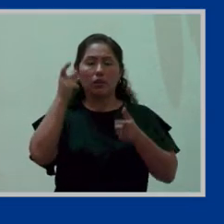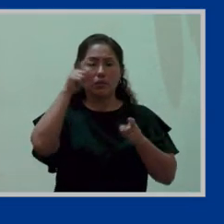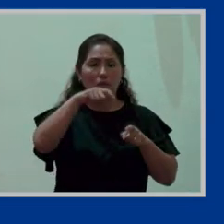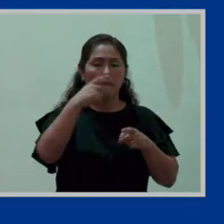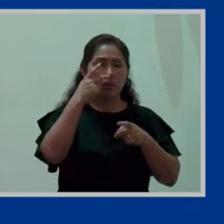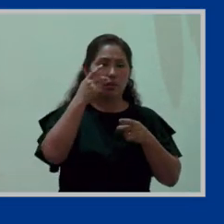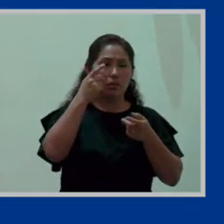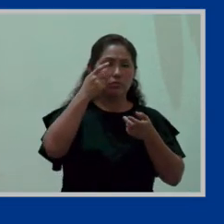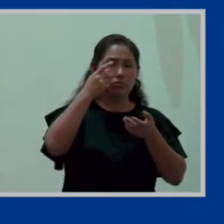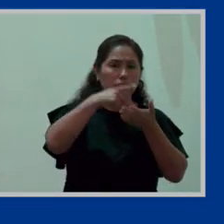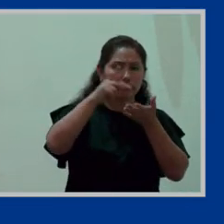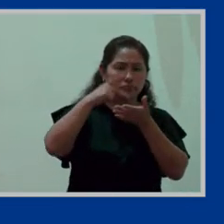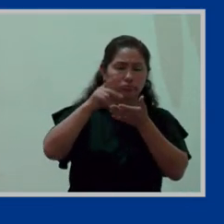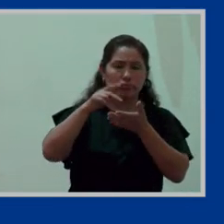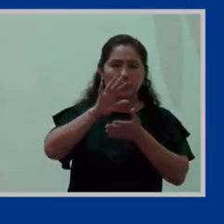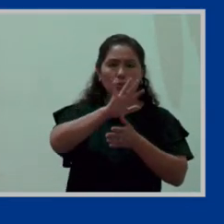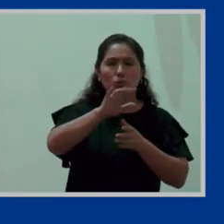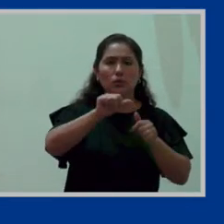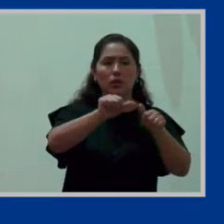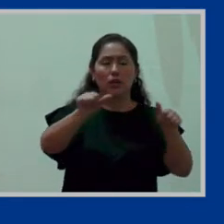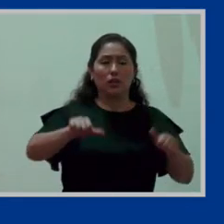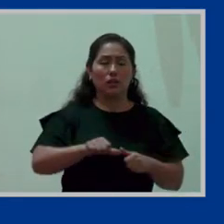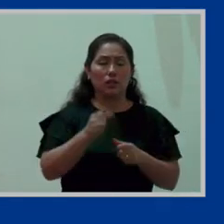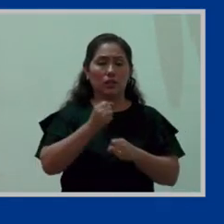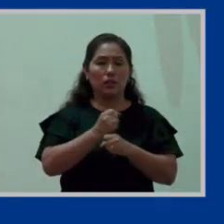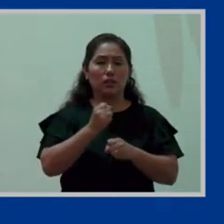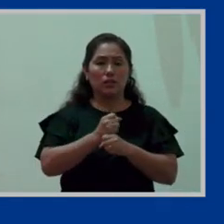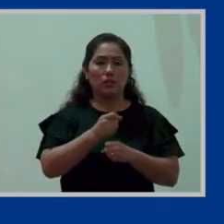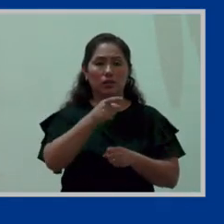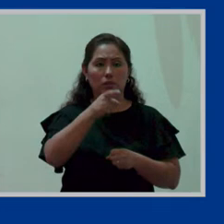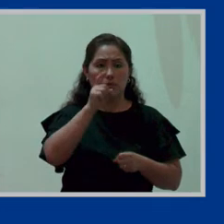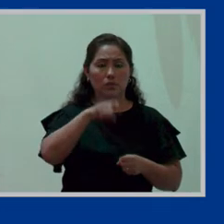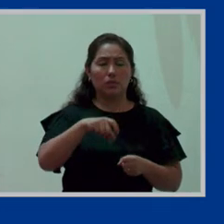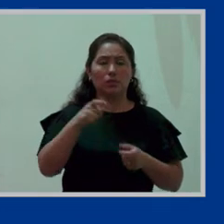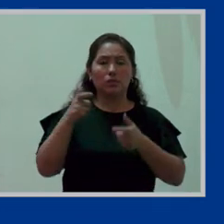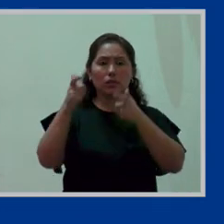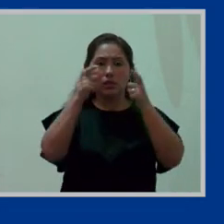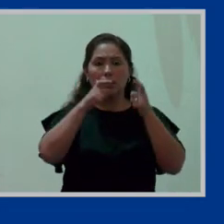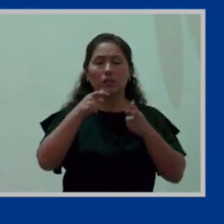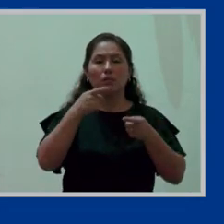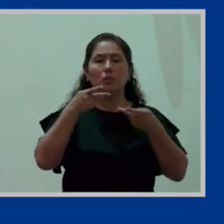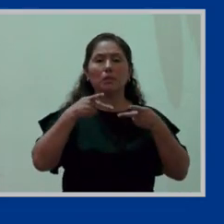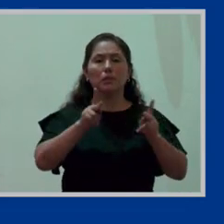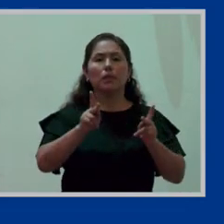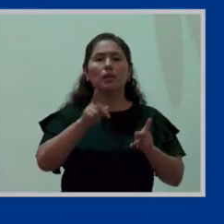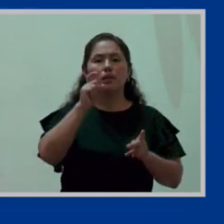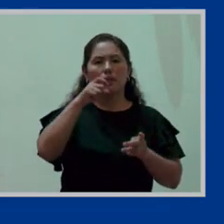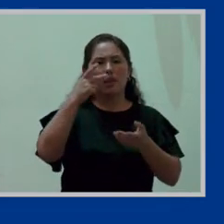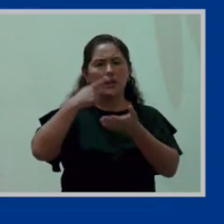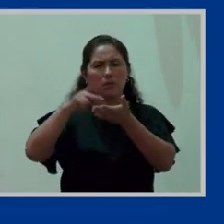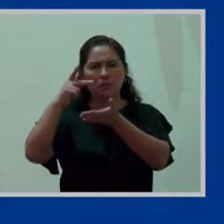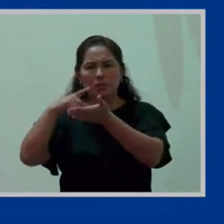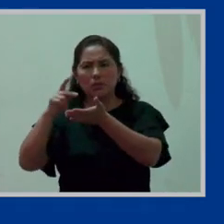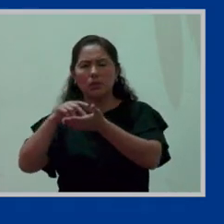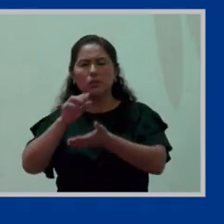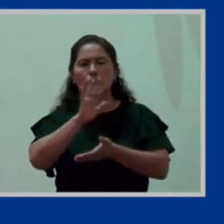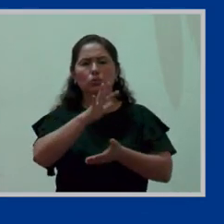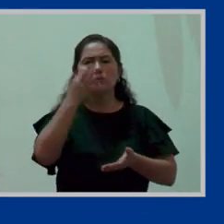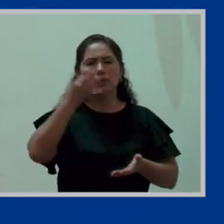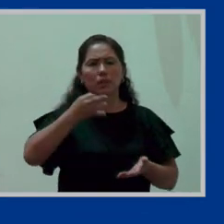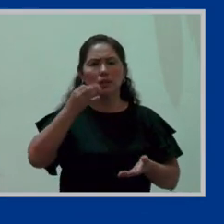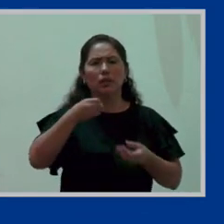y de acuerdo a sus directivas qué criterios de fiscalización nos permitiría corroborar la veracidad